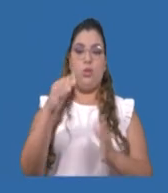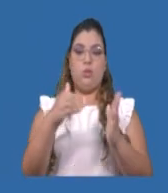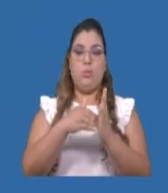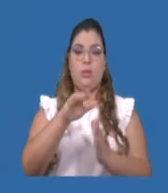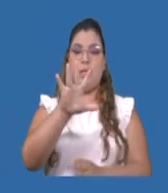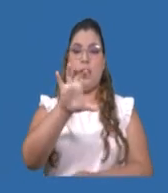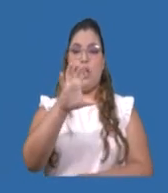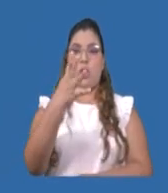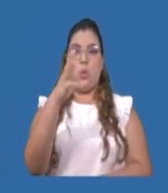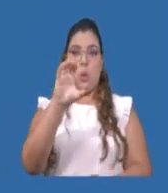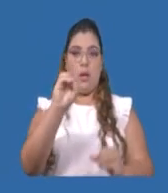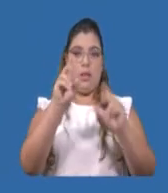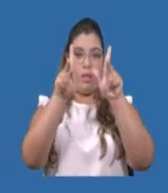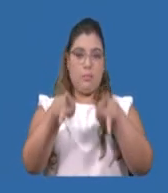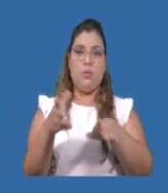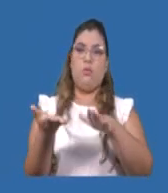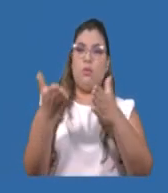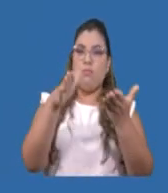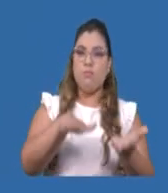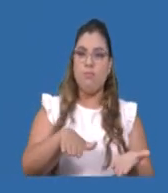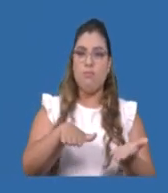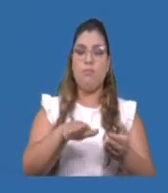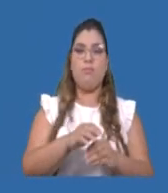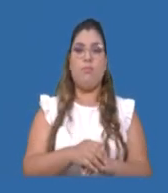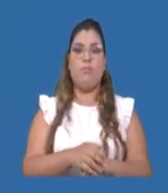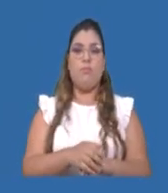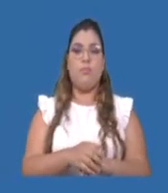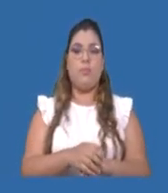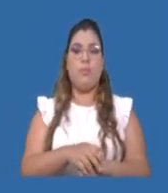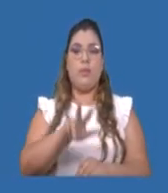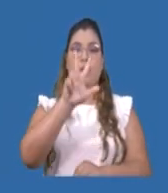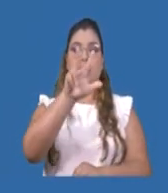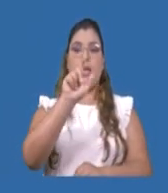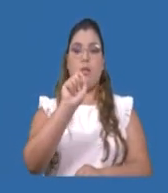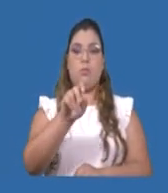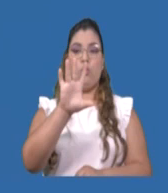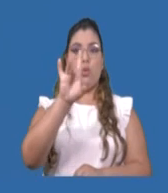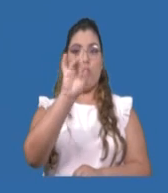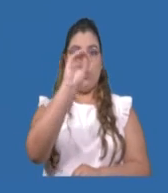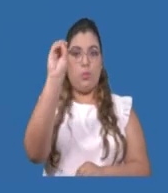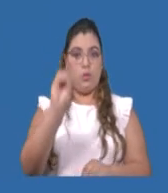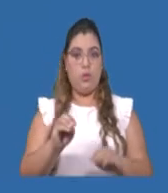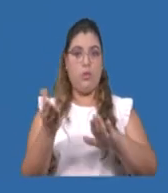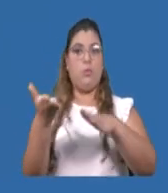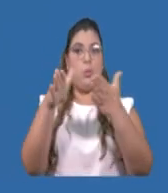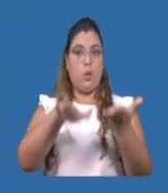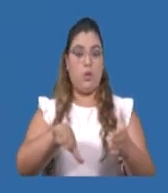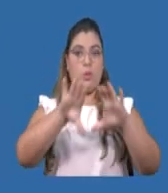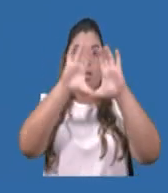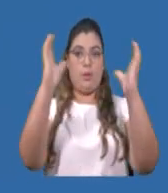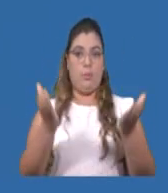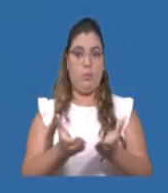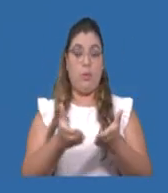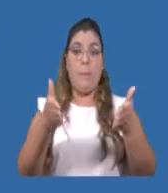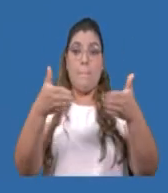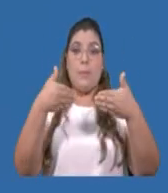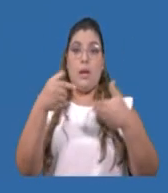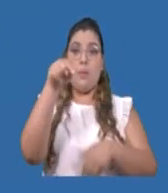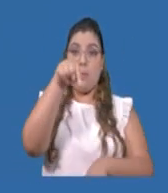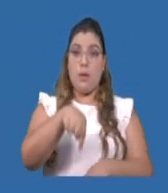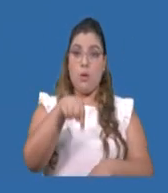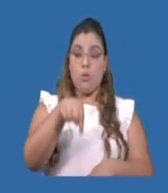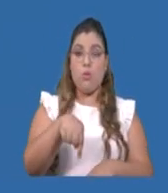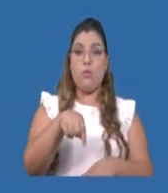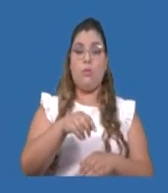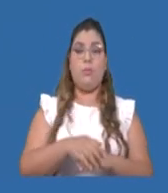fallecidos y una tasa de letalidad de 3.8 a nivel global. En Panamá hoy estamos reportando